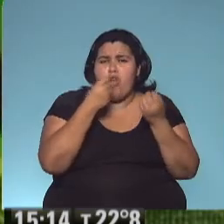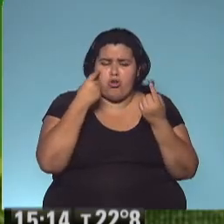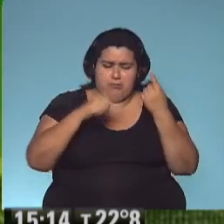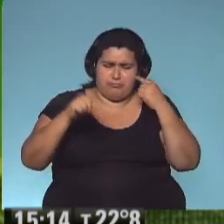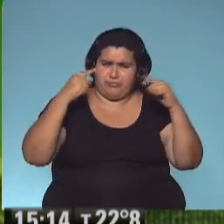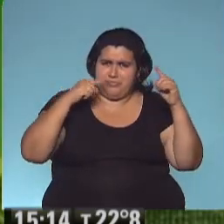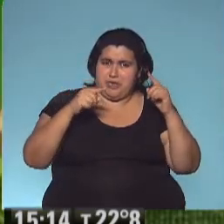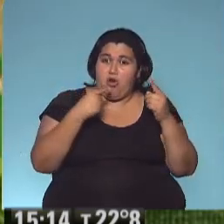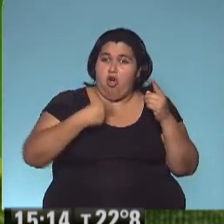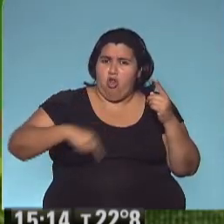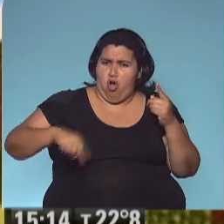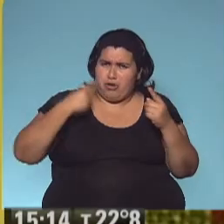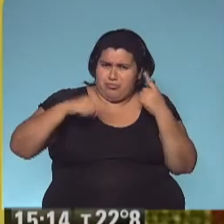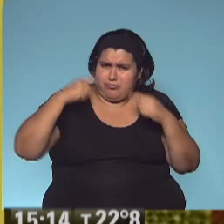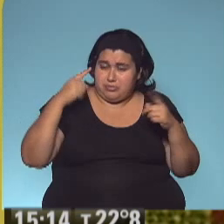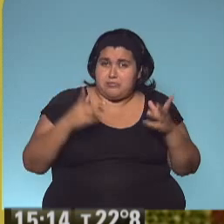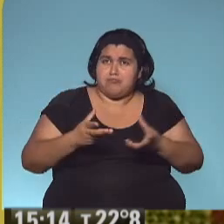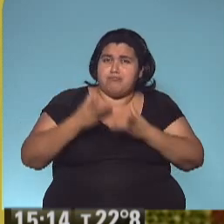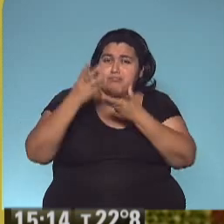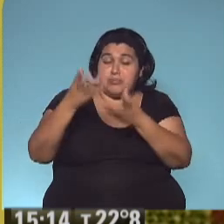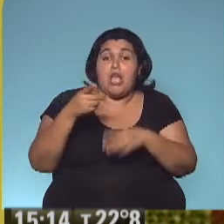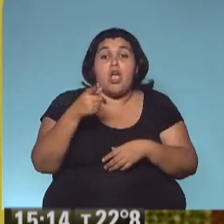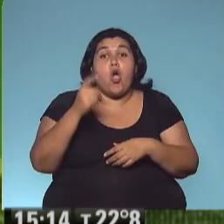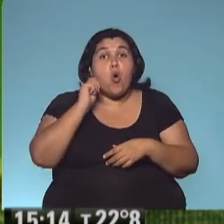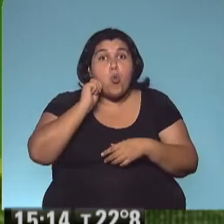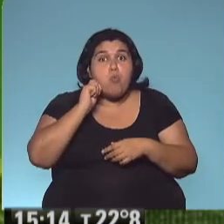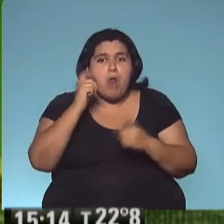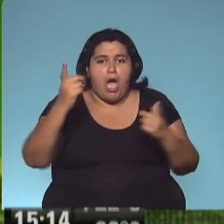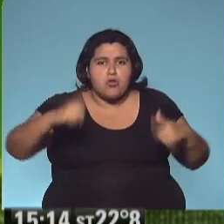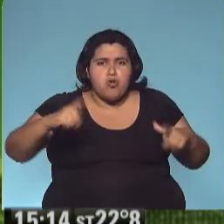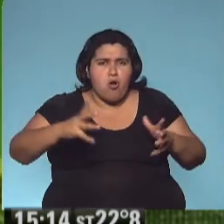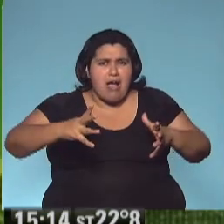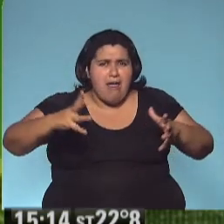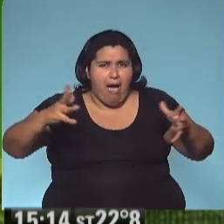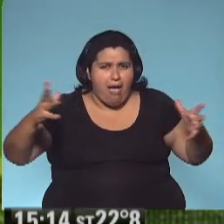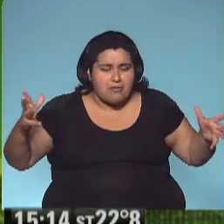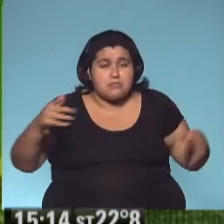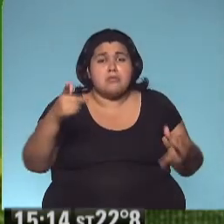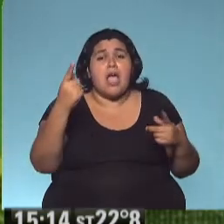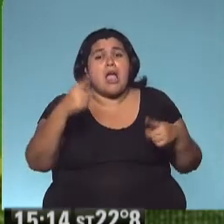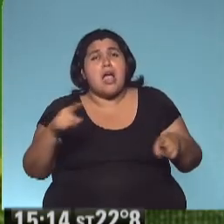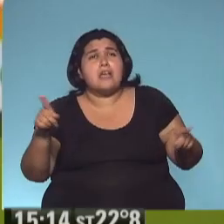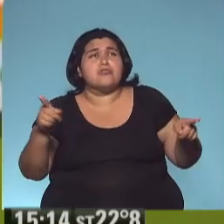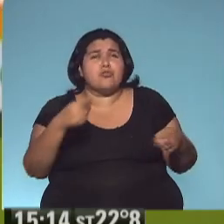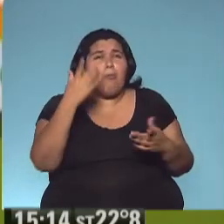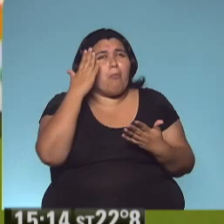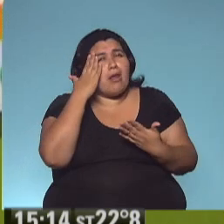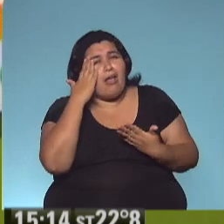Y le hacían una gran torta para el día de su cumpleaños. Y le cantaban canciones para que se durmiese.